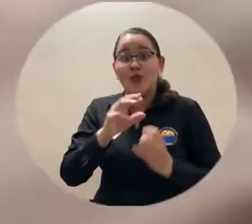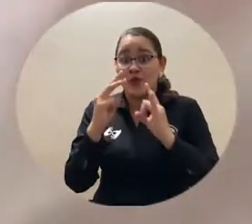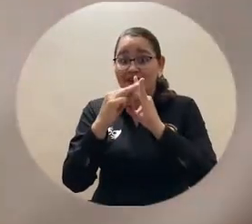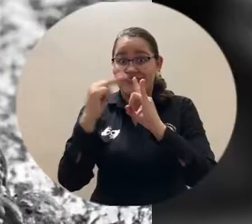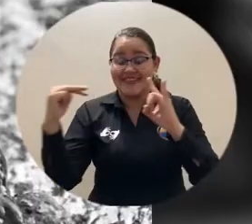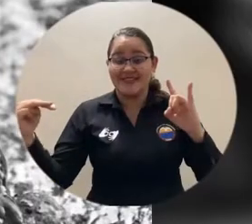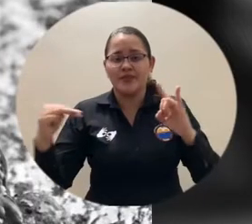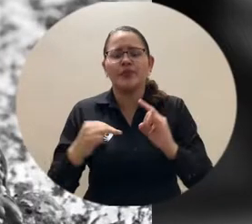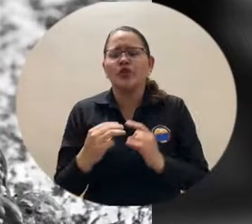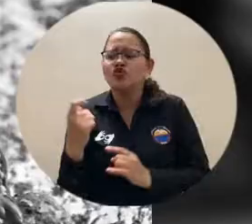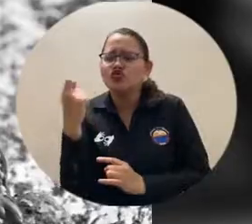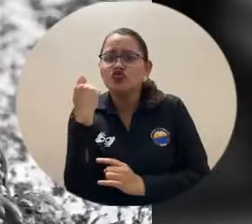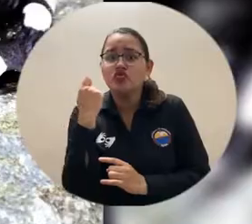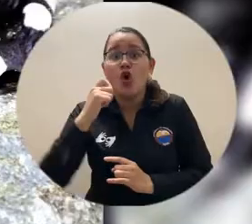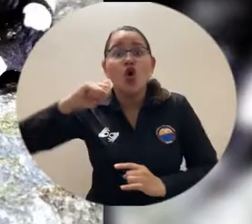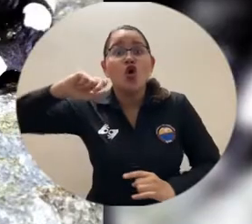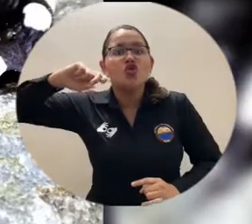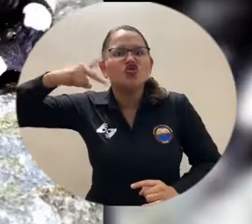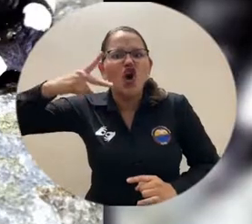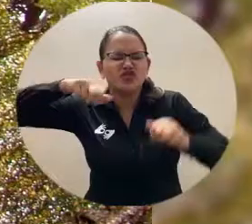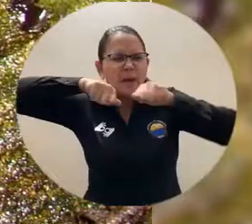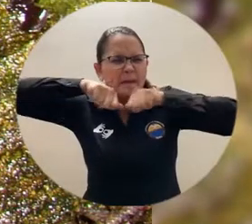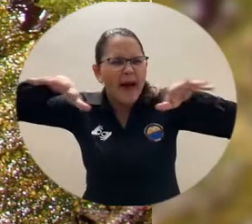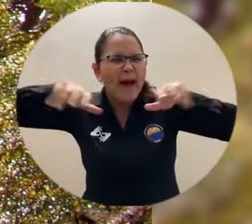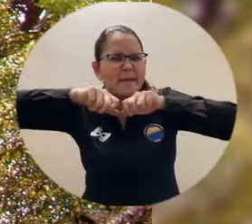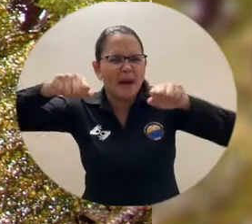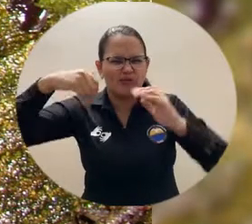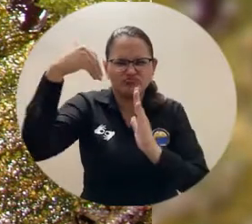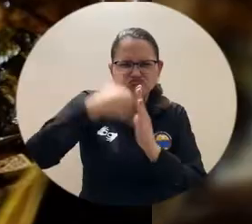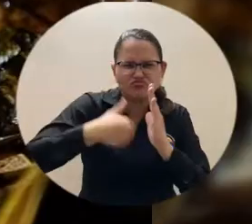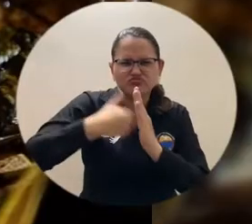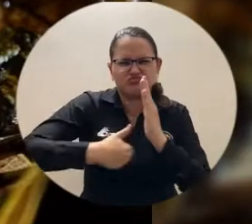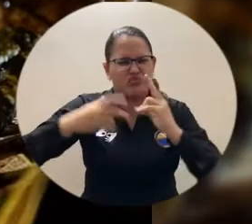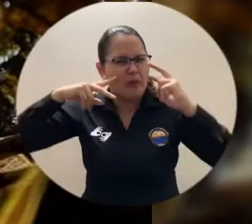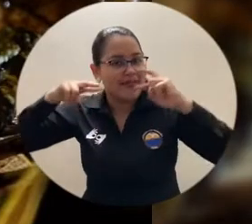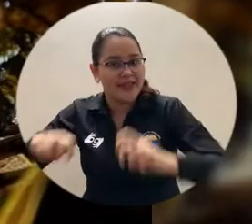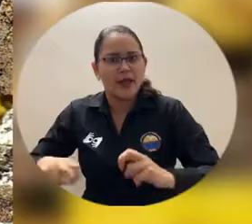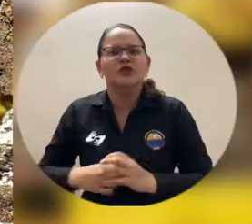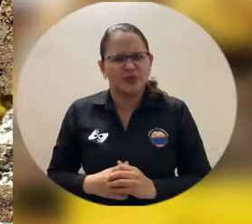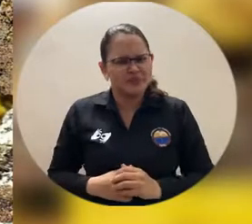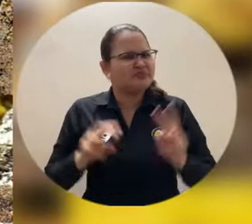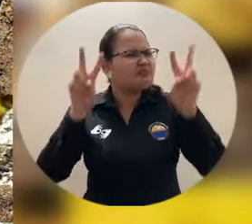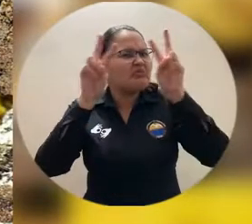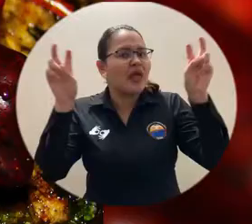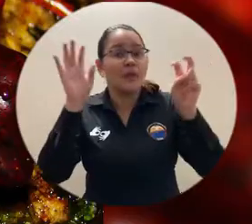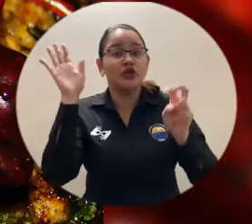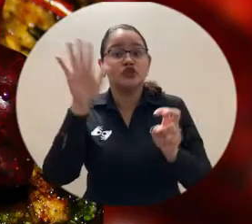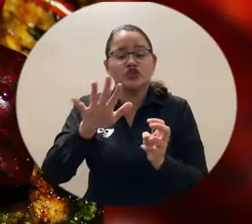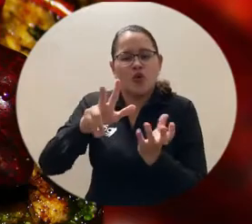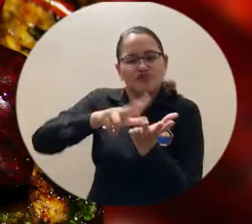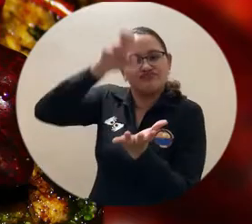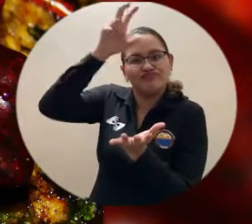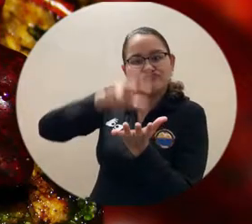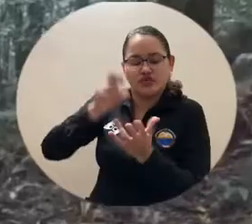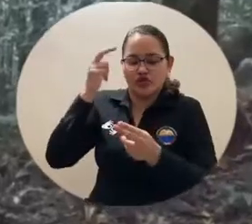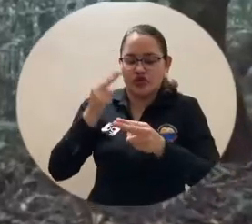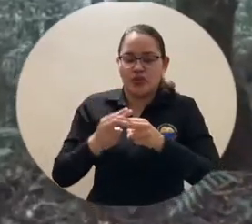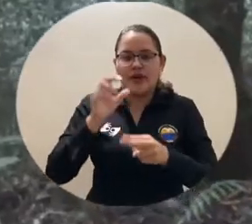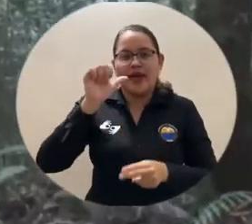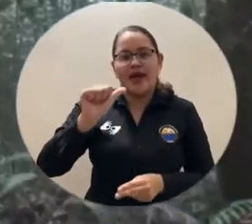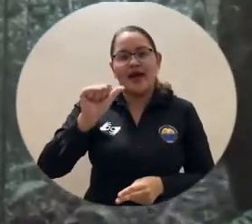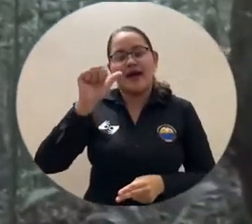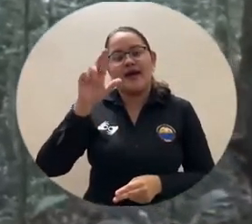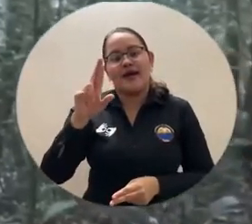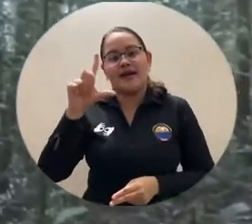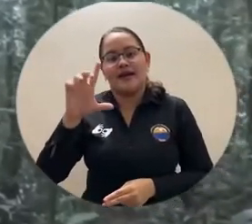investigaciones sobre la especie conocida como rana arlequín, cuyo hábitat es la Sierra Nevada de Santa Marta. Uno de los